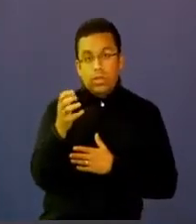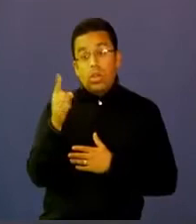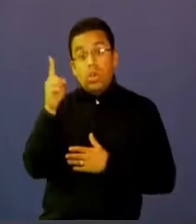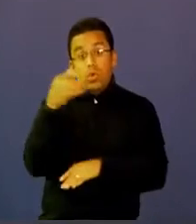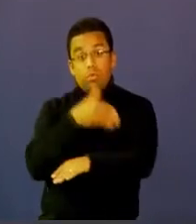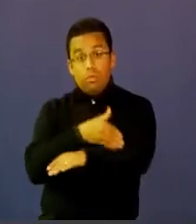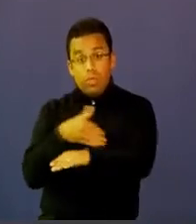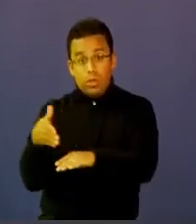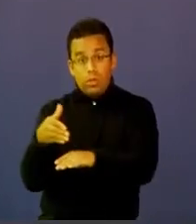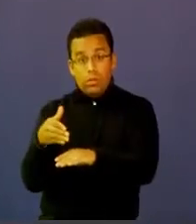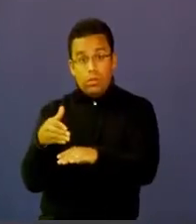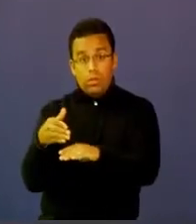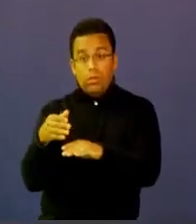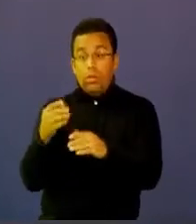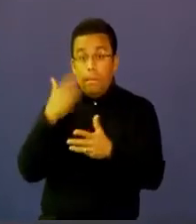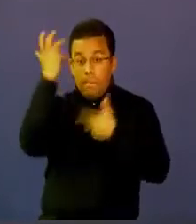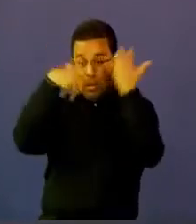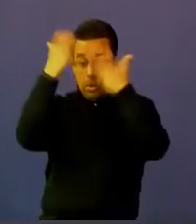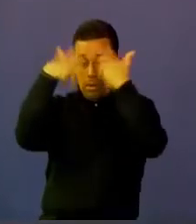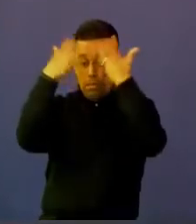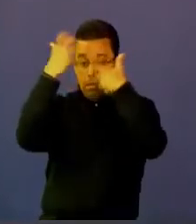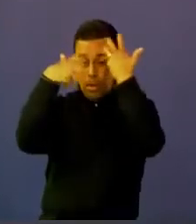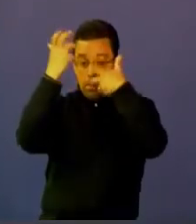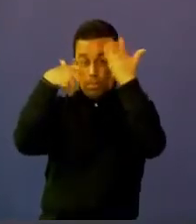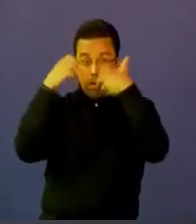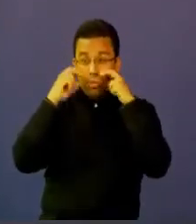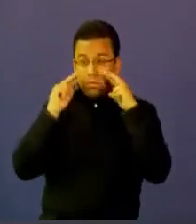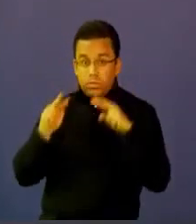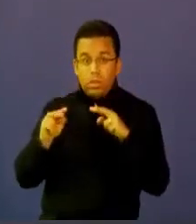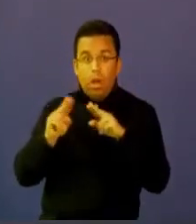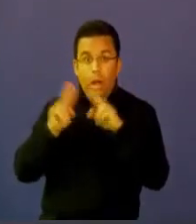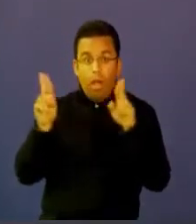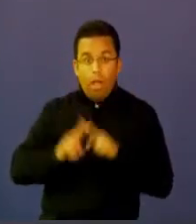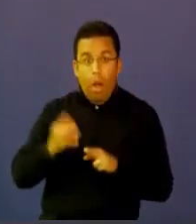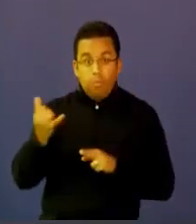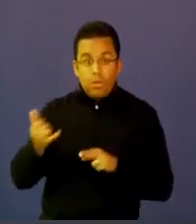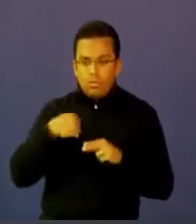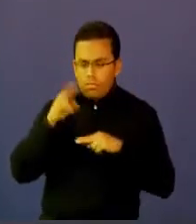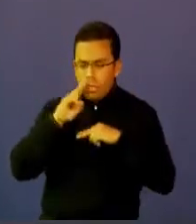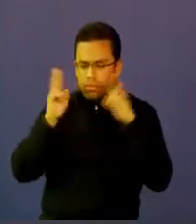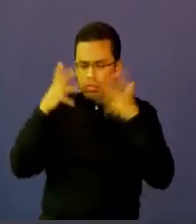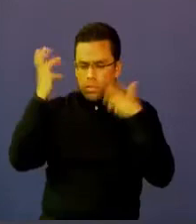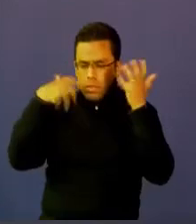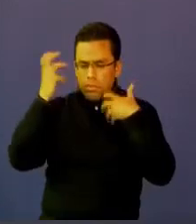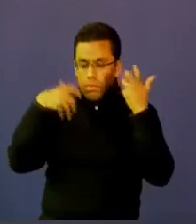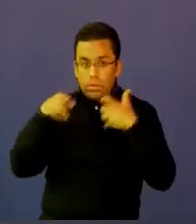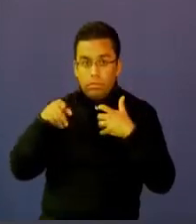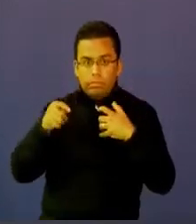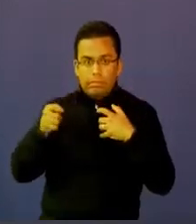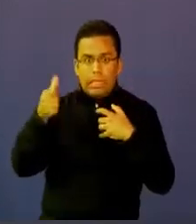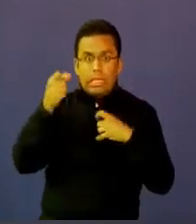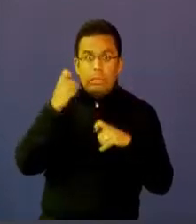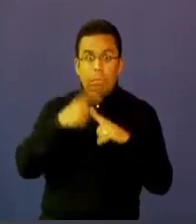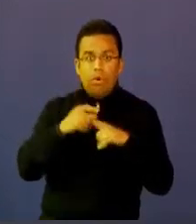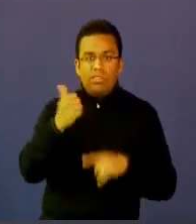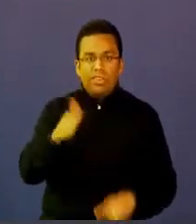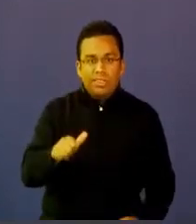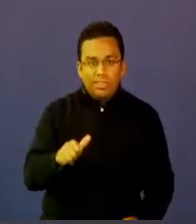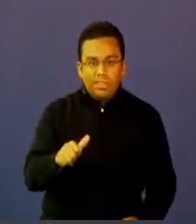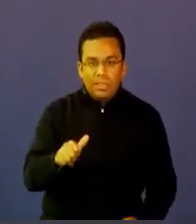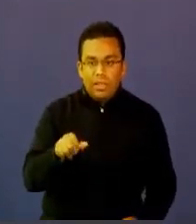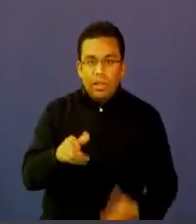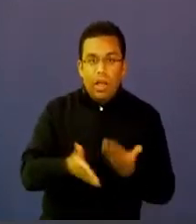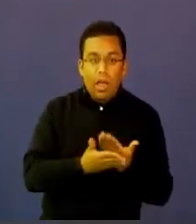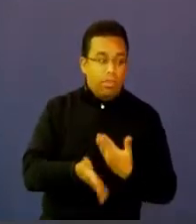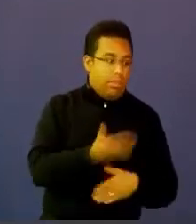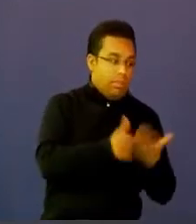pruebas presentadas a través de la plataforma de Súperate con el Saber es una multiplicación casi que por 10 de lo que teníamos